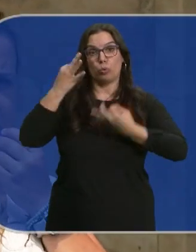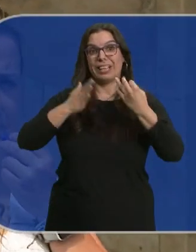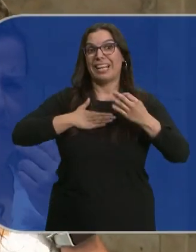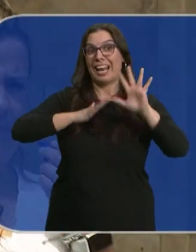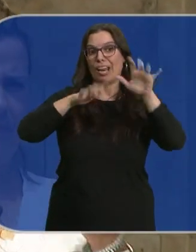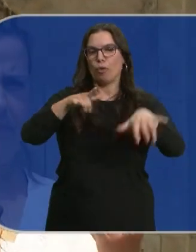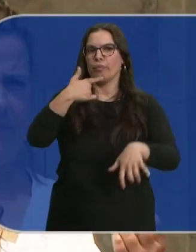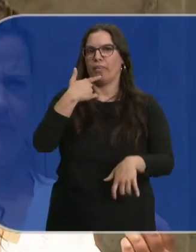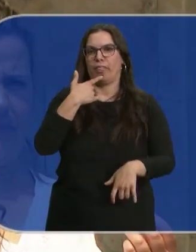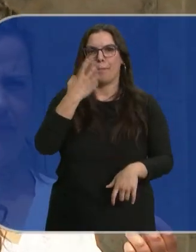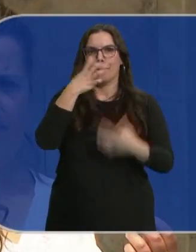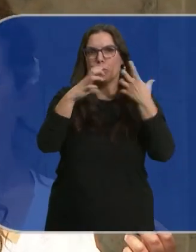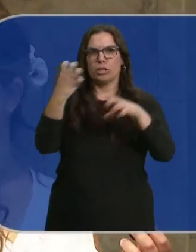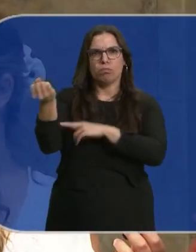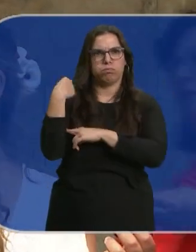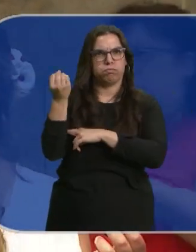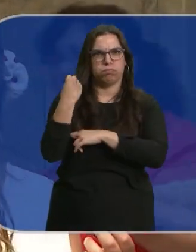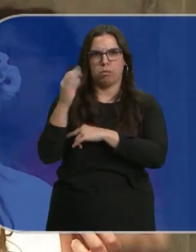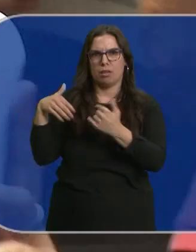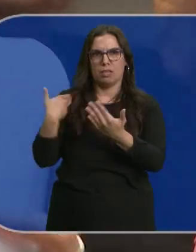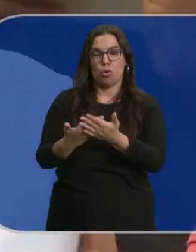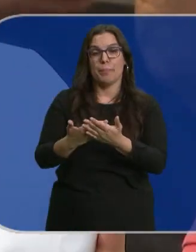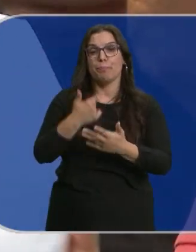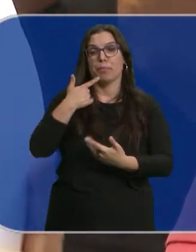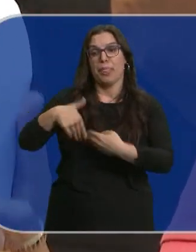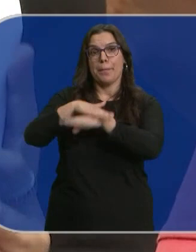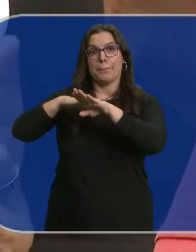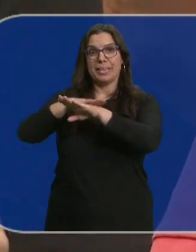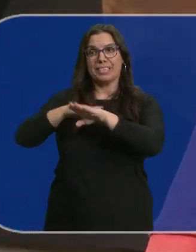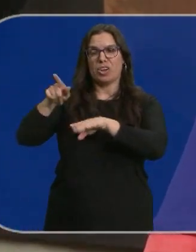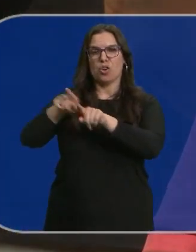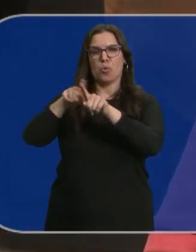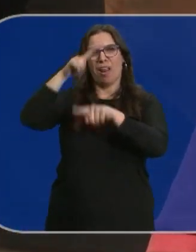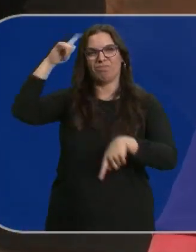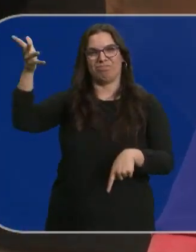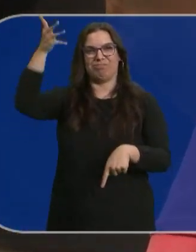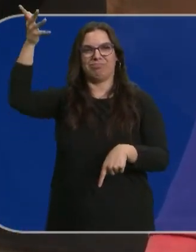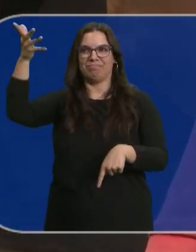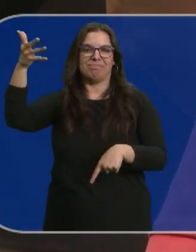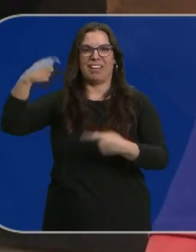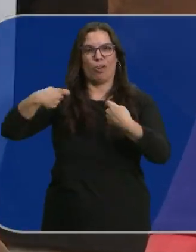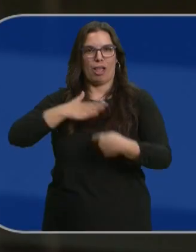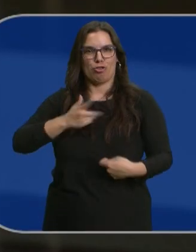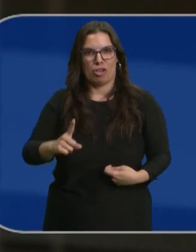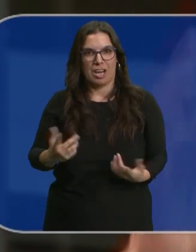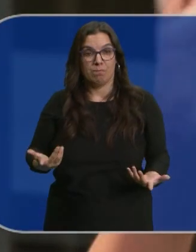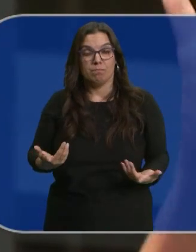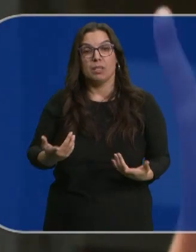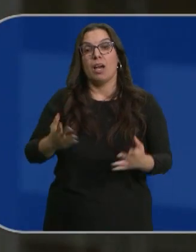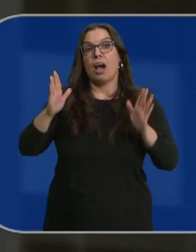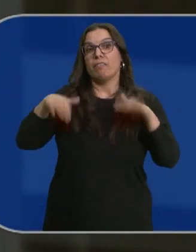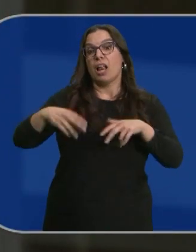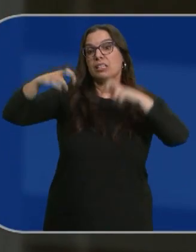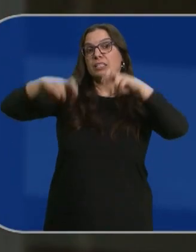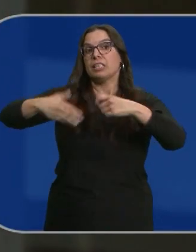de León denuncian que sus protestas no han sido escuchadas. Dicen que el ministerio al que tildan de clasista sigue sin querer negociar y temen que solo